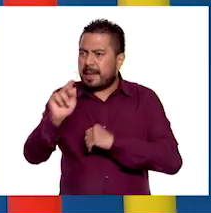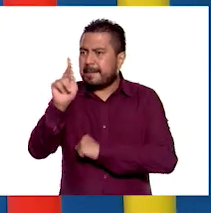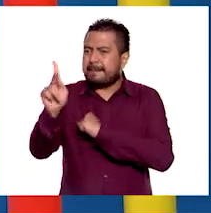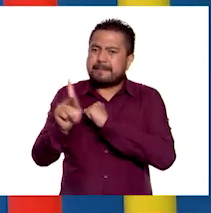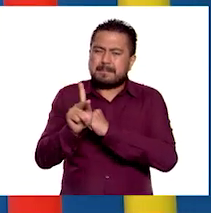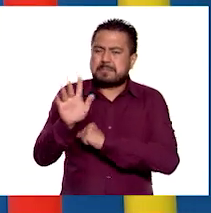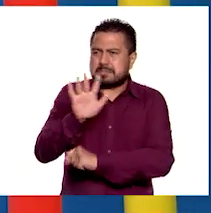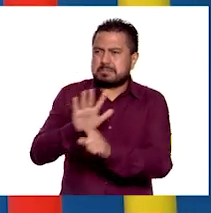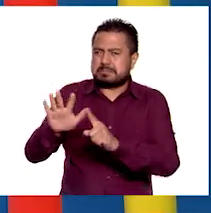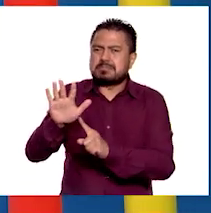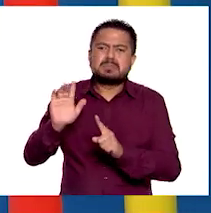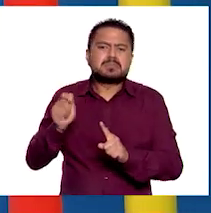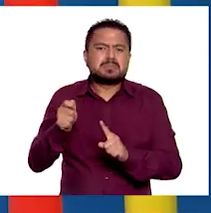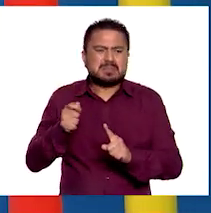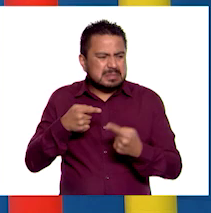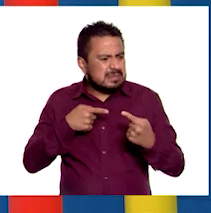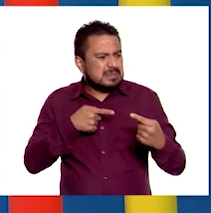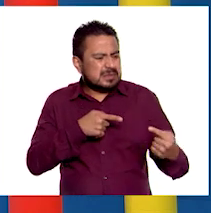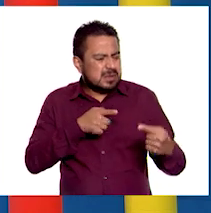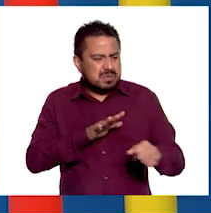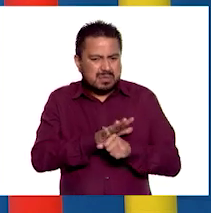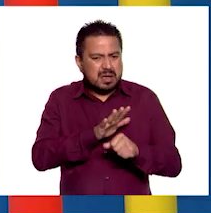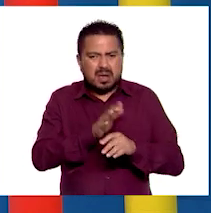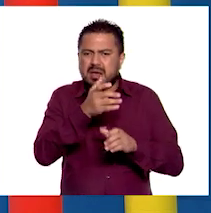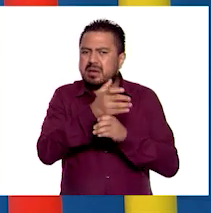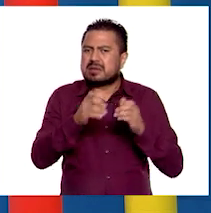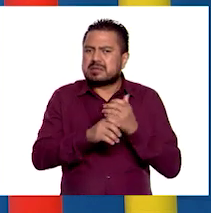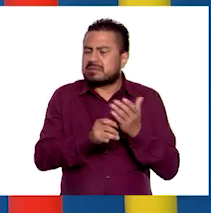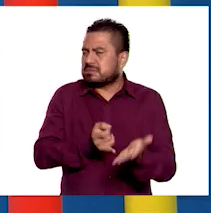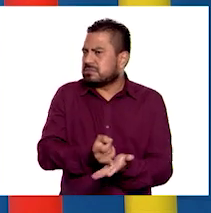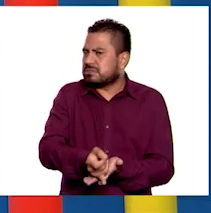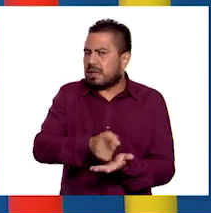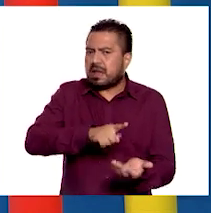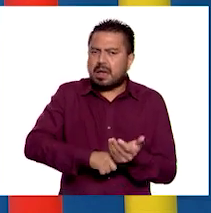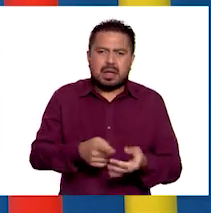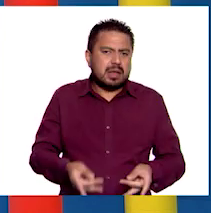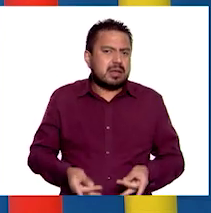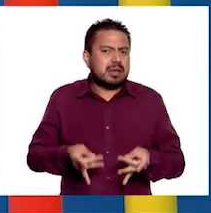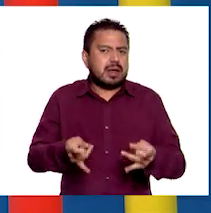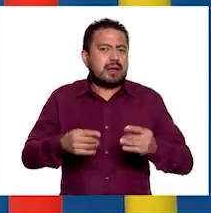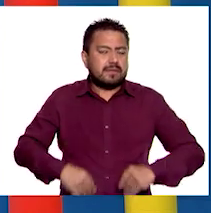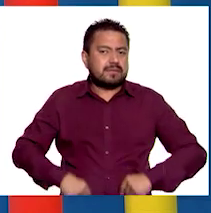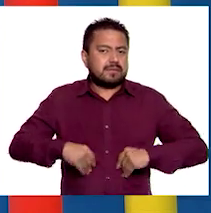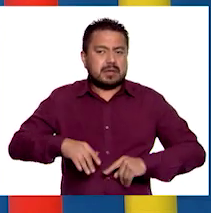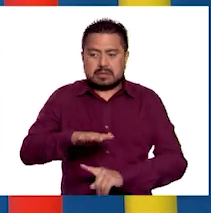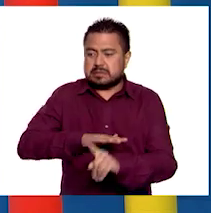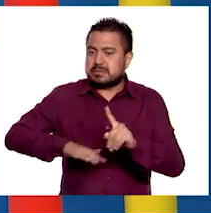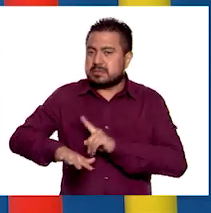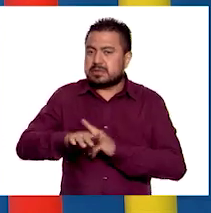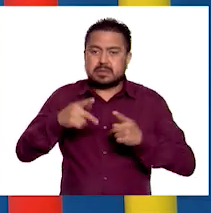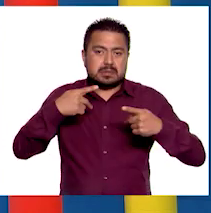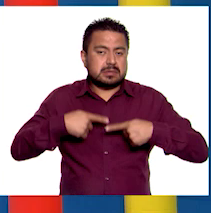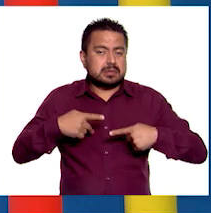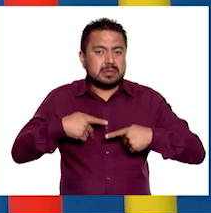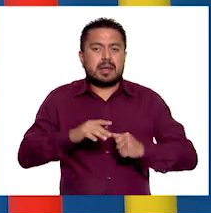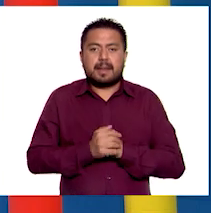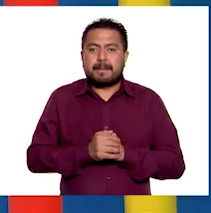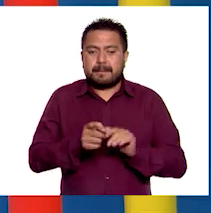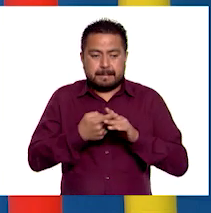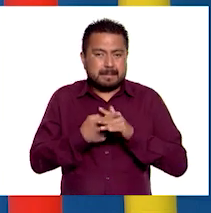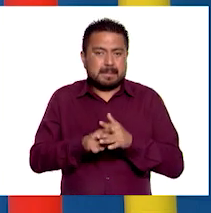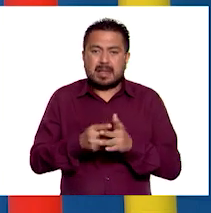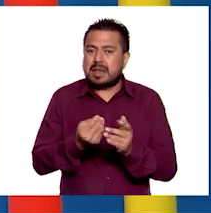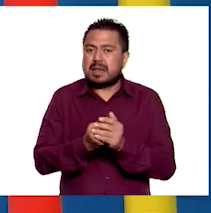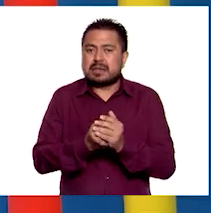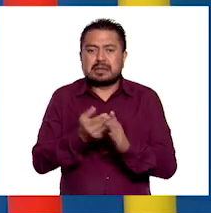los continentes y estamos debatiendo qué factor es determinante para la calidad de vida de la población. Sí. Y es que a partir de la